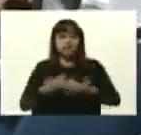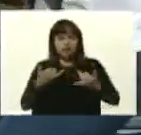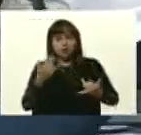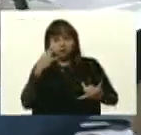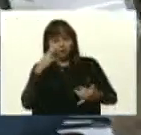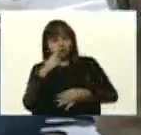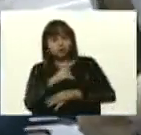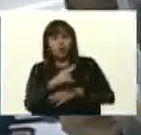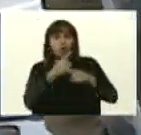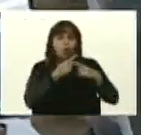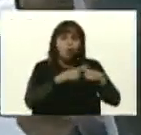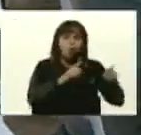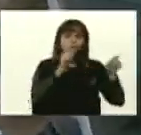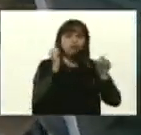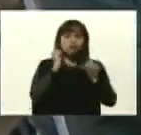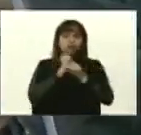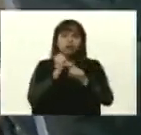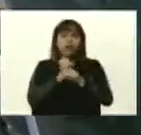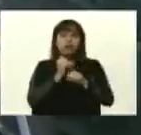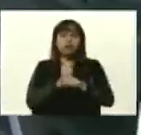ver otro trabajo.